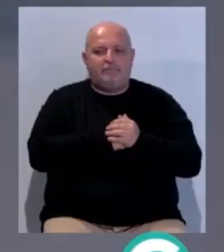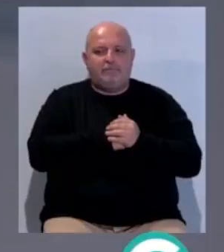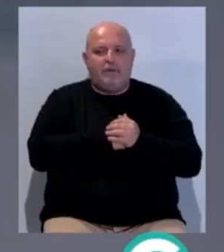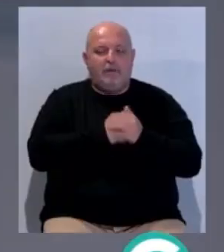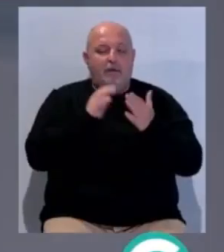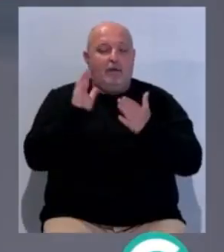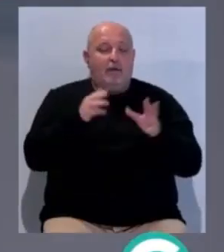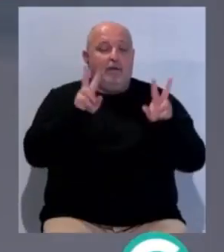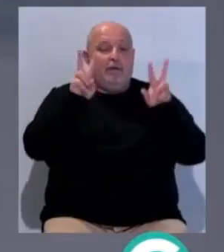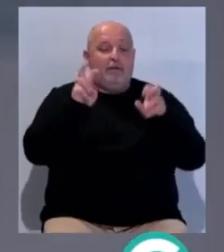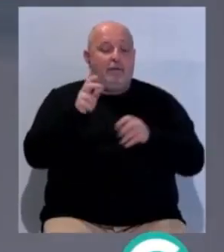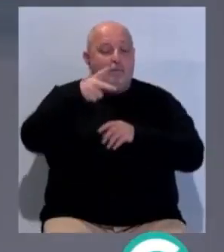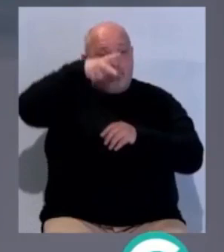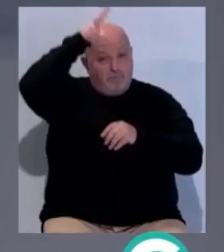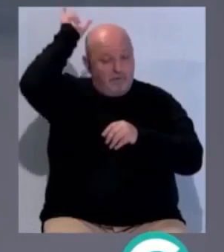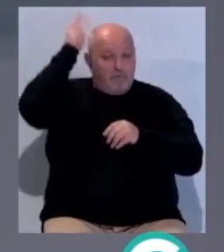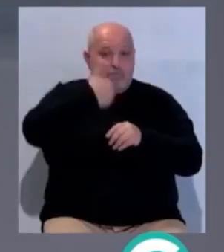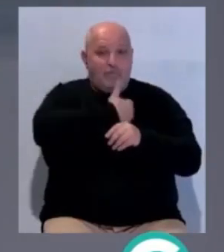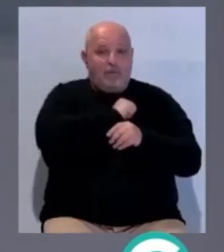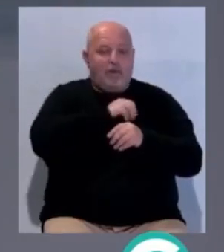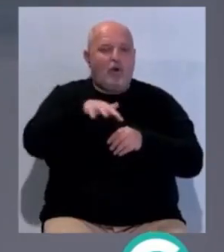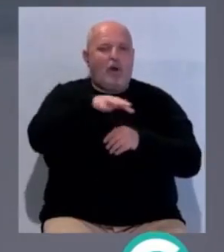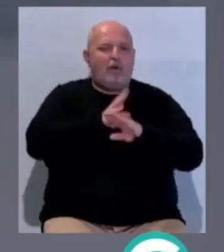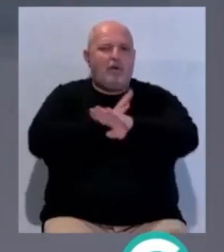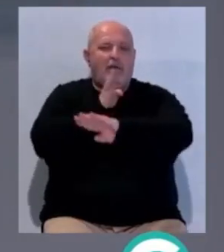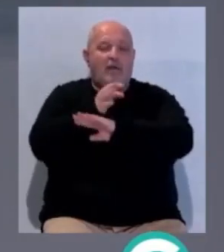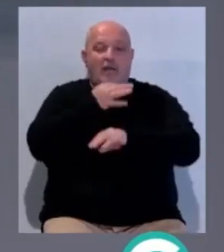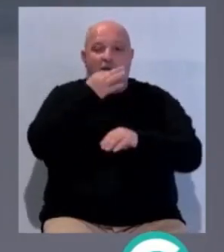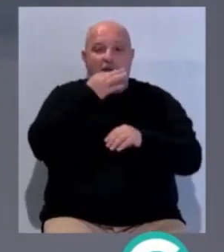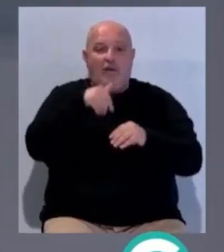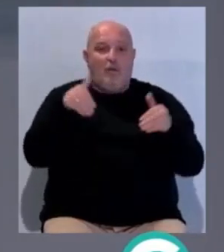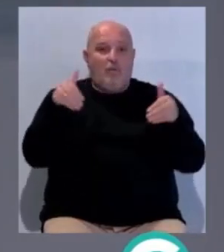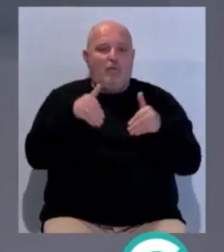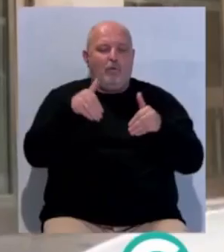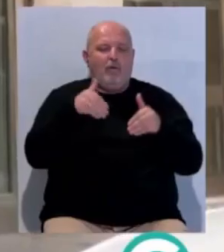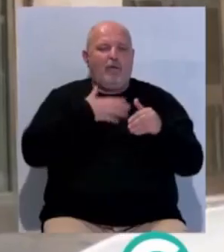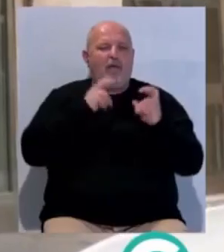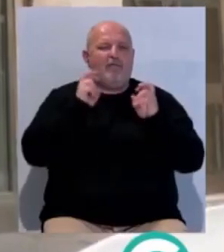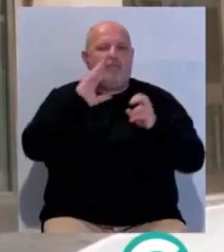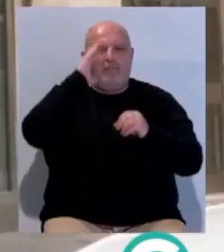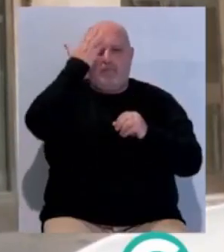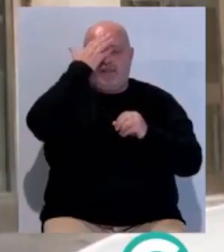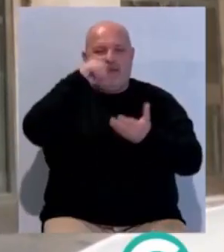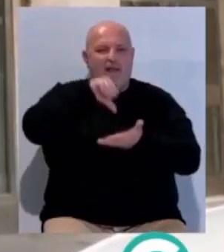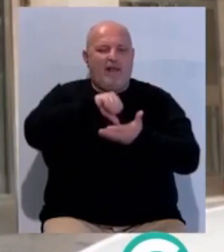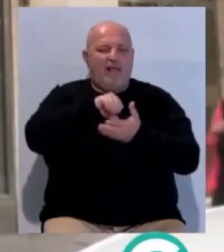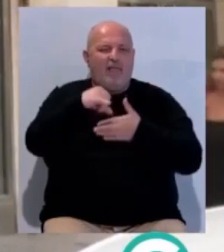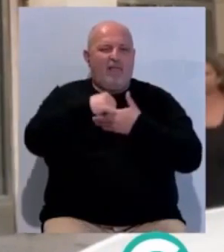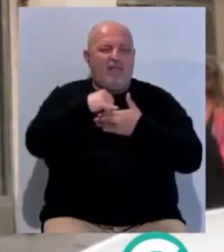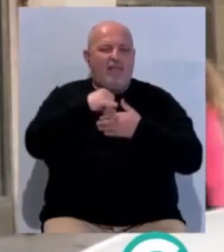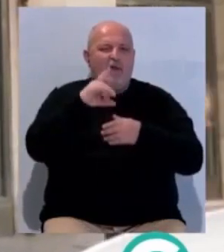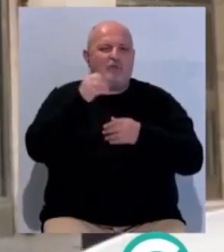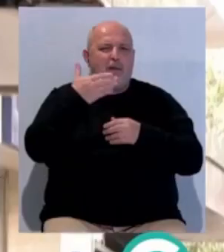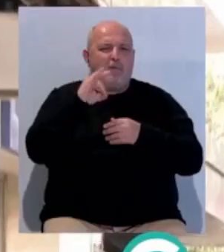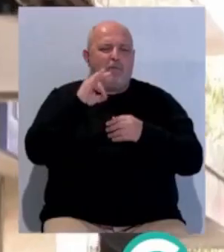Y les contamos también que bomberos y policía local acudieron en la tarde de este jueves hasta la avenida principal de la capital a la altura de Los